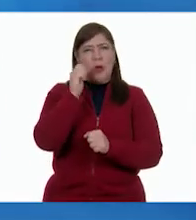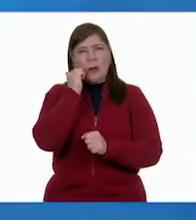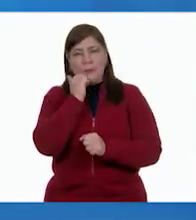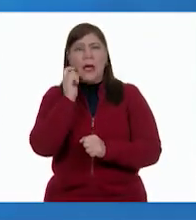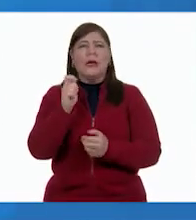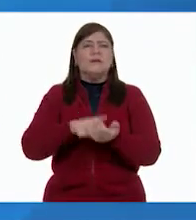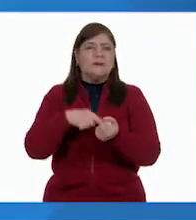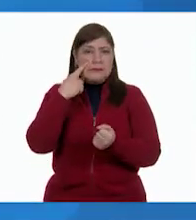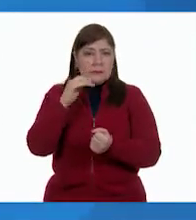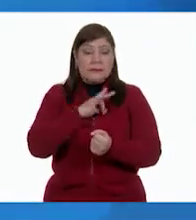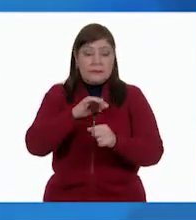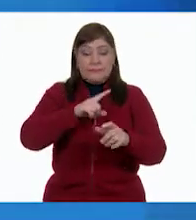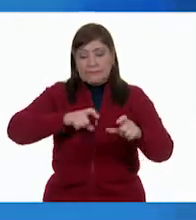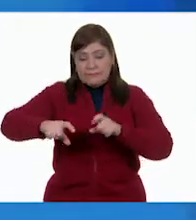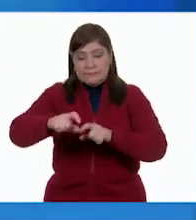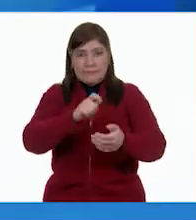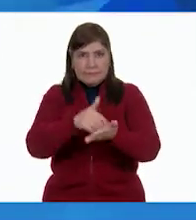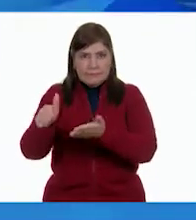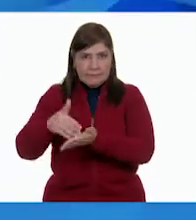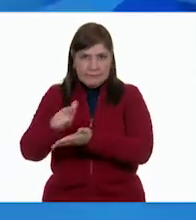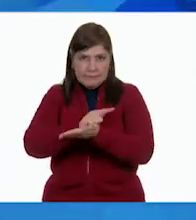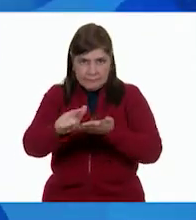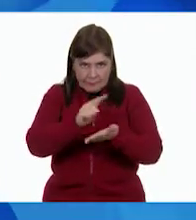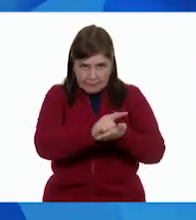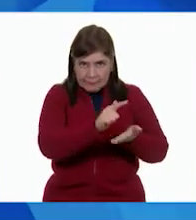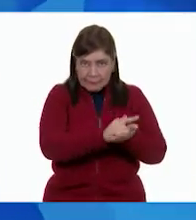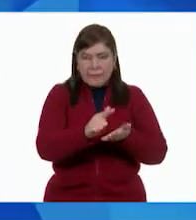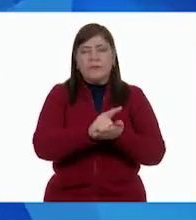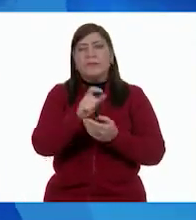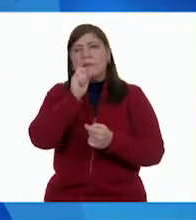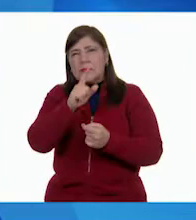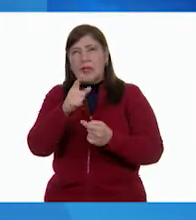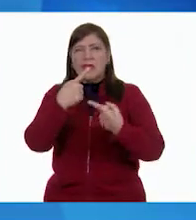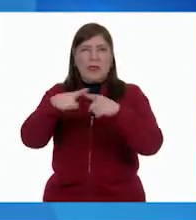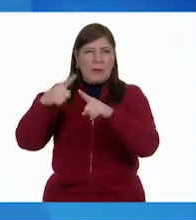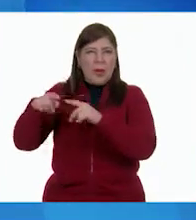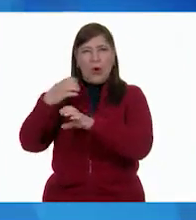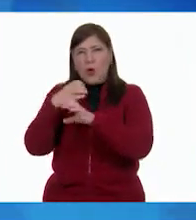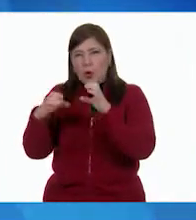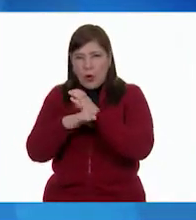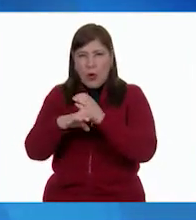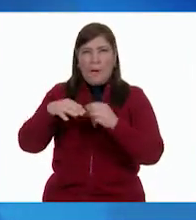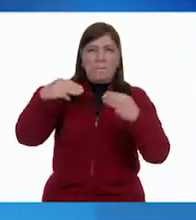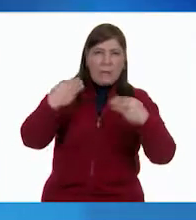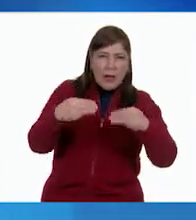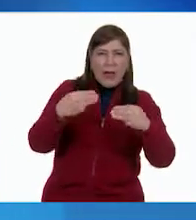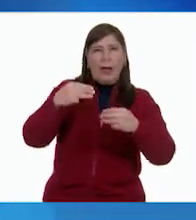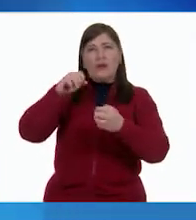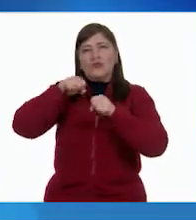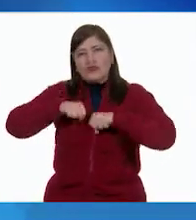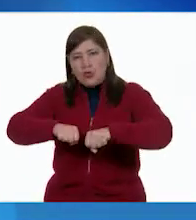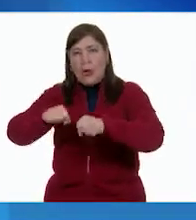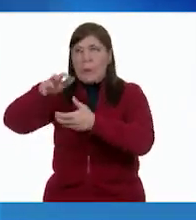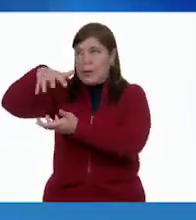Desinfecta las superficies y los objetos que más utilizas. También las cosas que compres en la tienda o el supermercado.